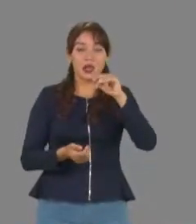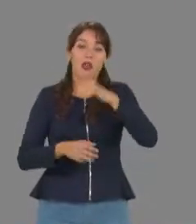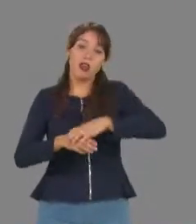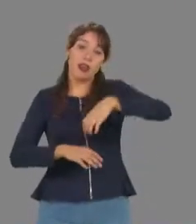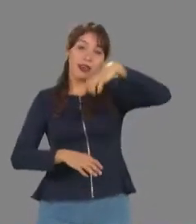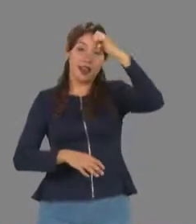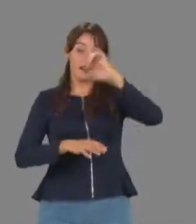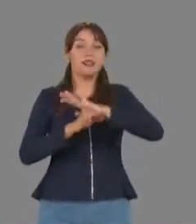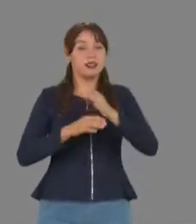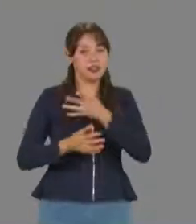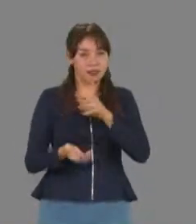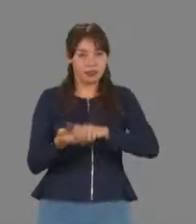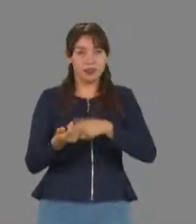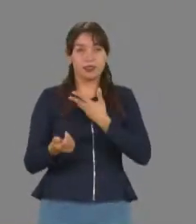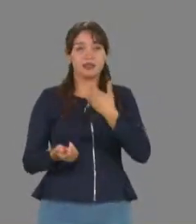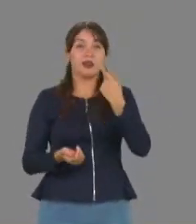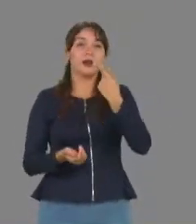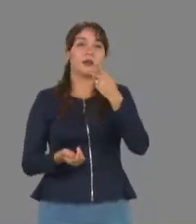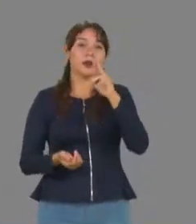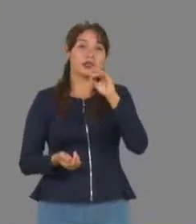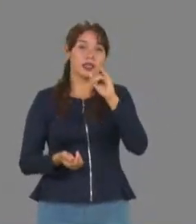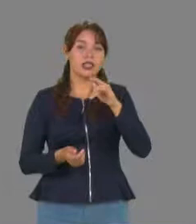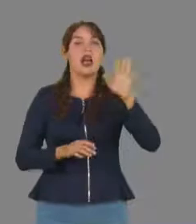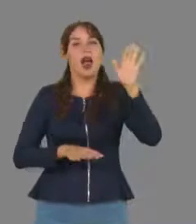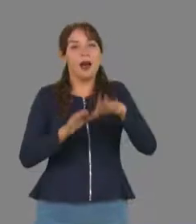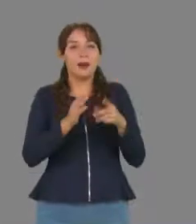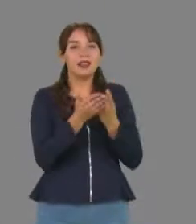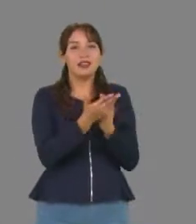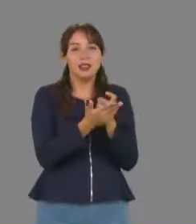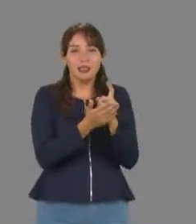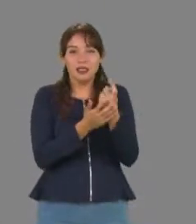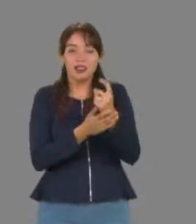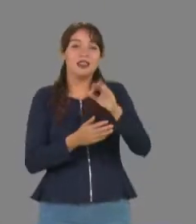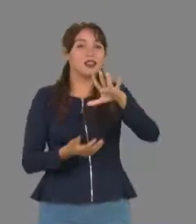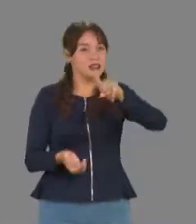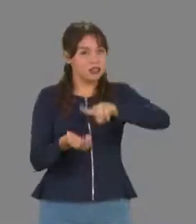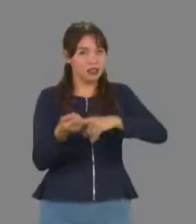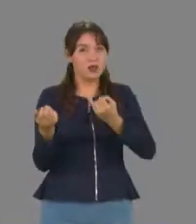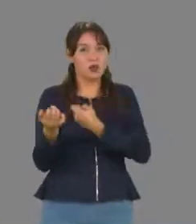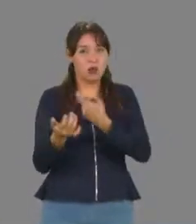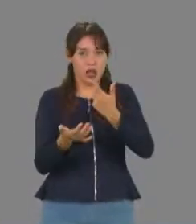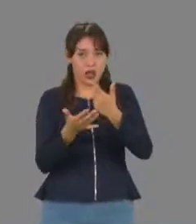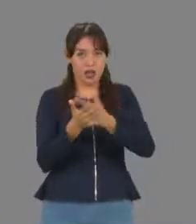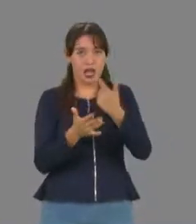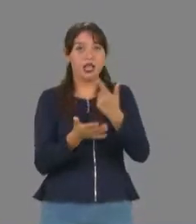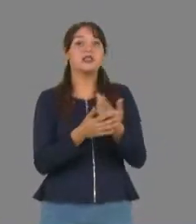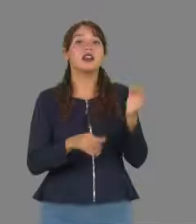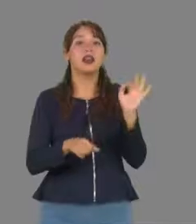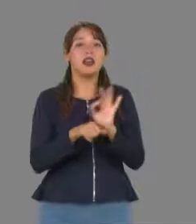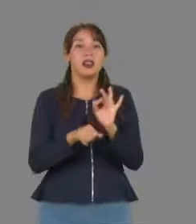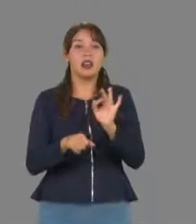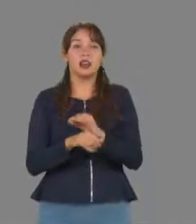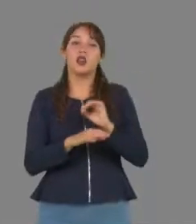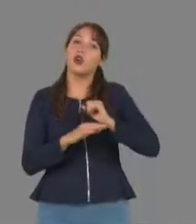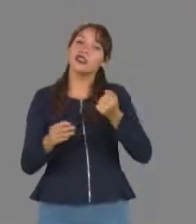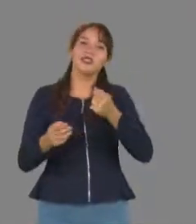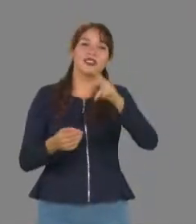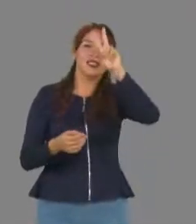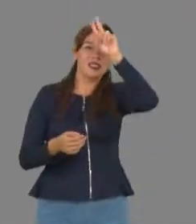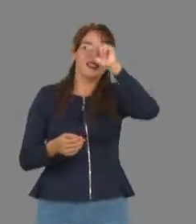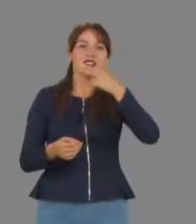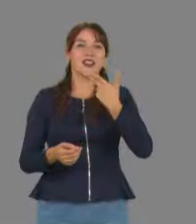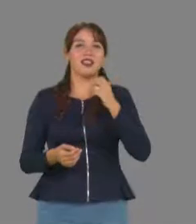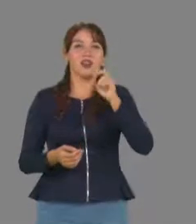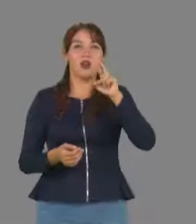Por ahí también se maneja que algunas larvas de escarabajo son las que tienen la mayor cantidad de grasas benéficas. En el caso de las hormigas